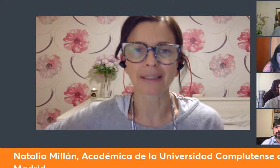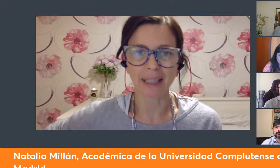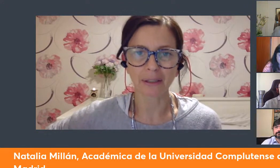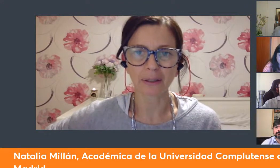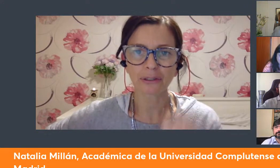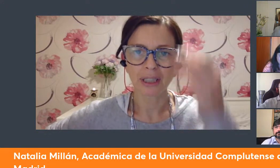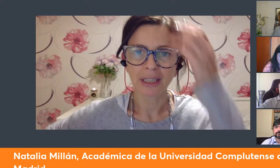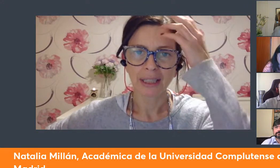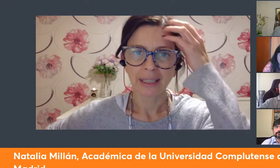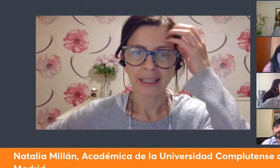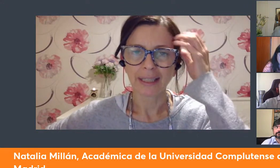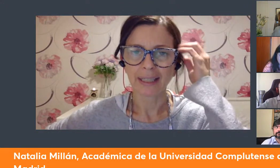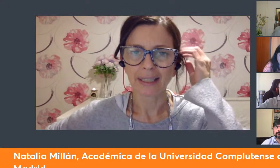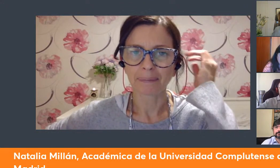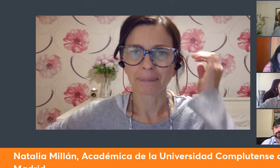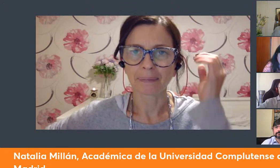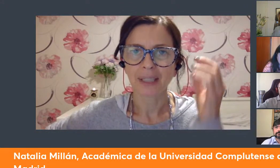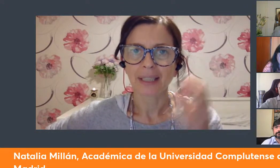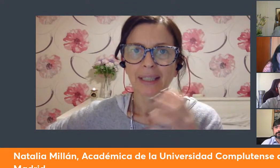a plantearnos